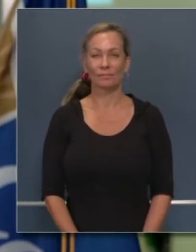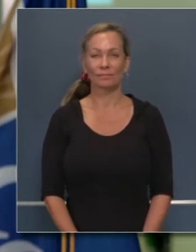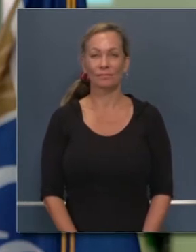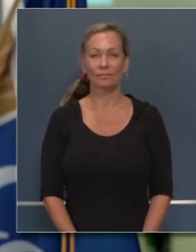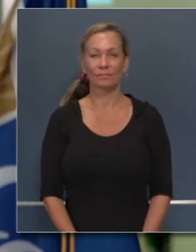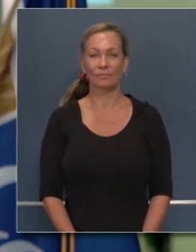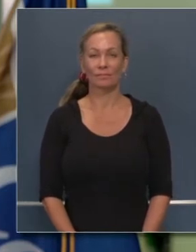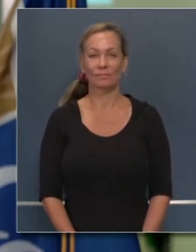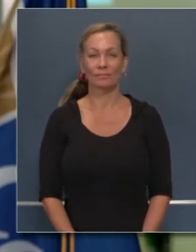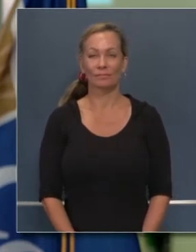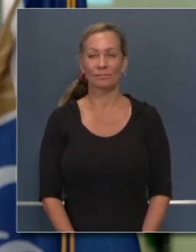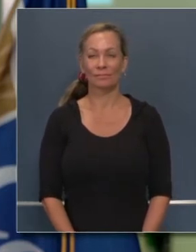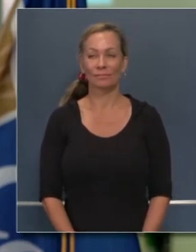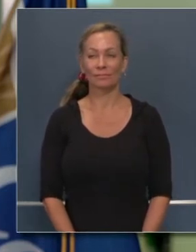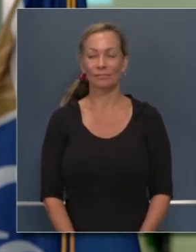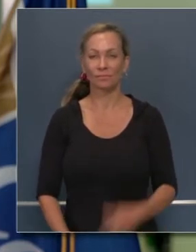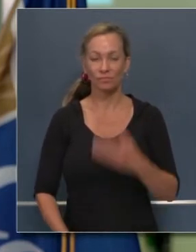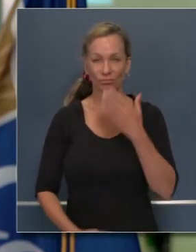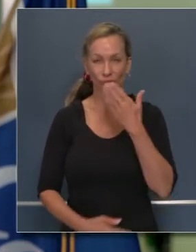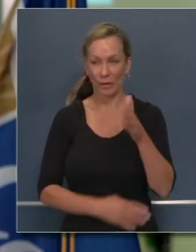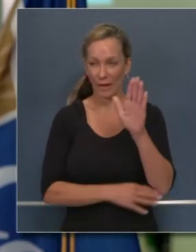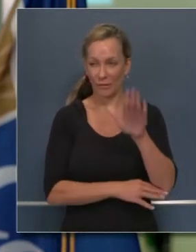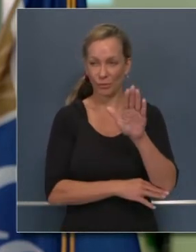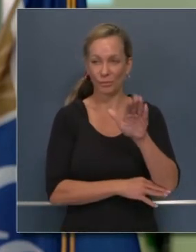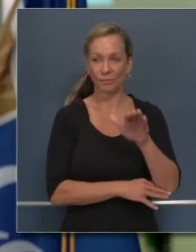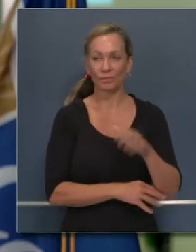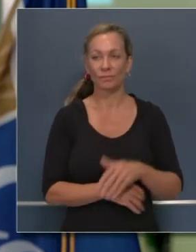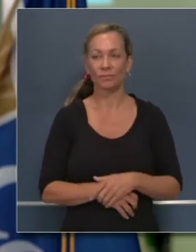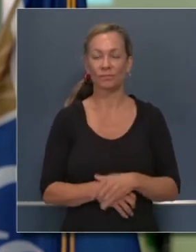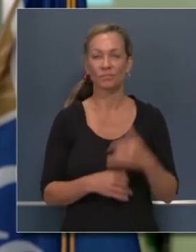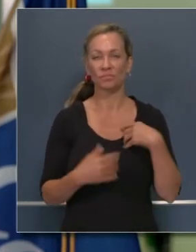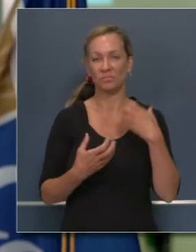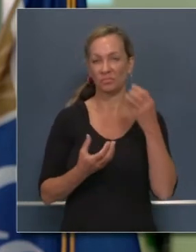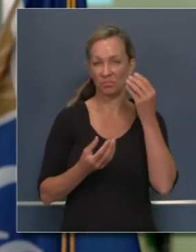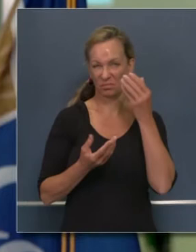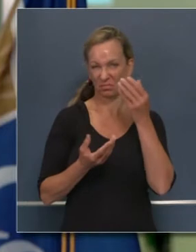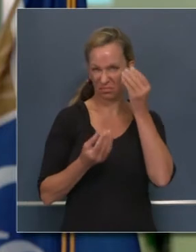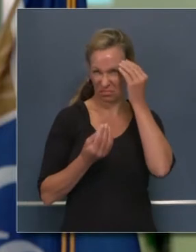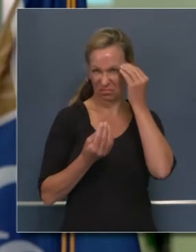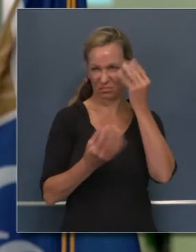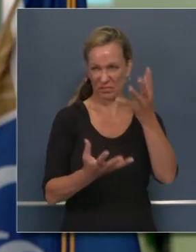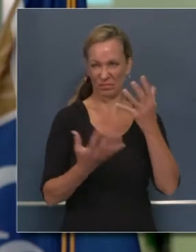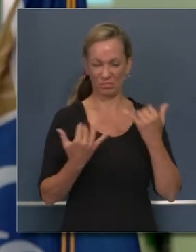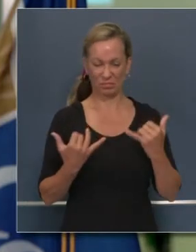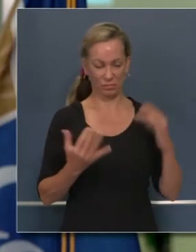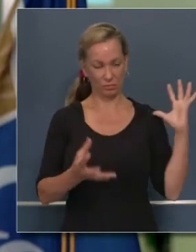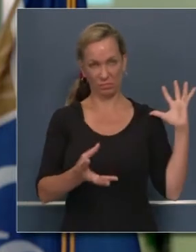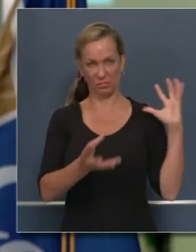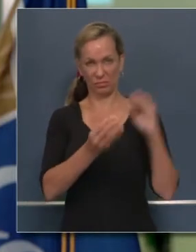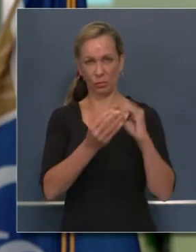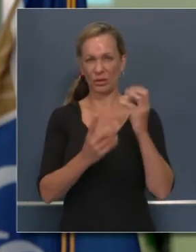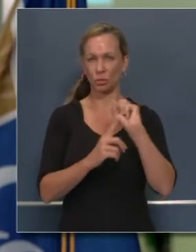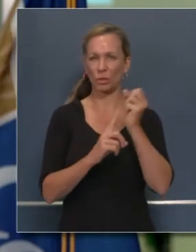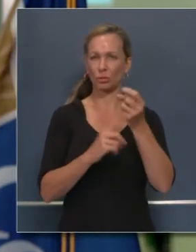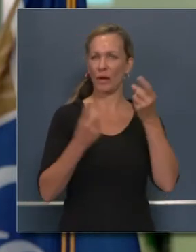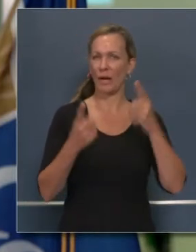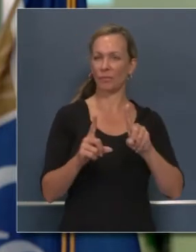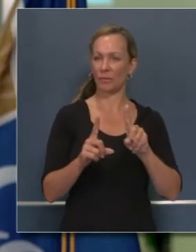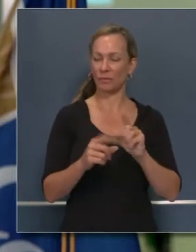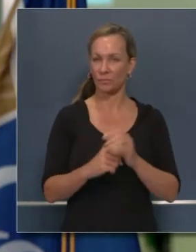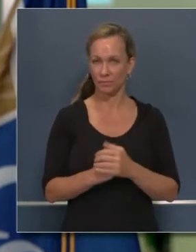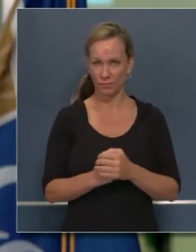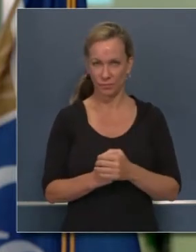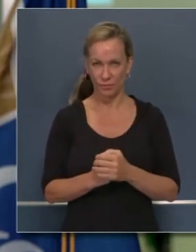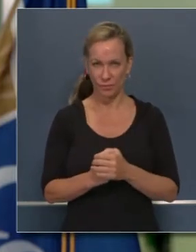Buenas tardes a todos. Quería ofrecerles una reseña situacional de los fuegos forestales